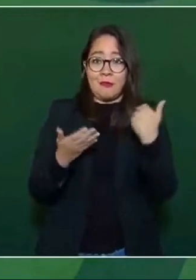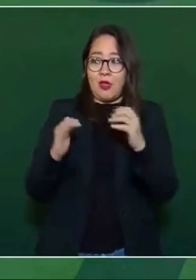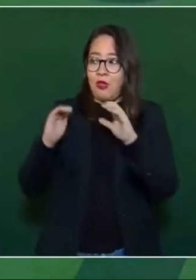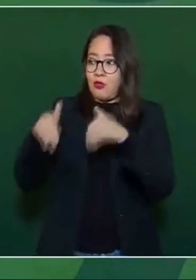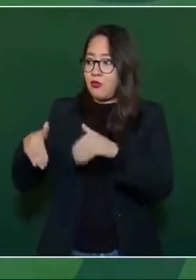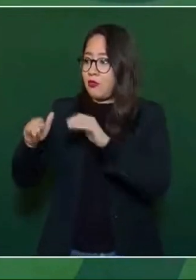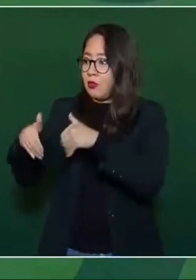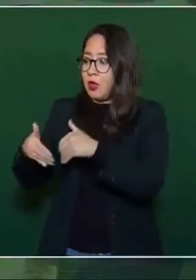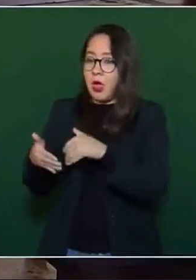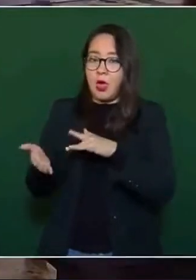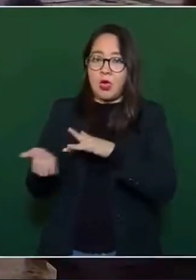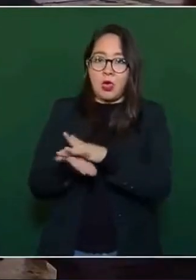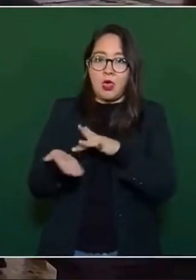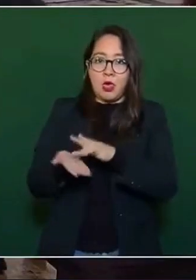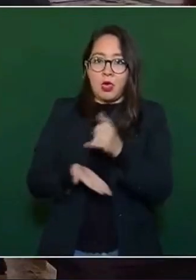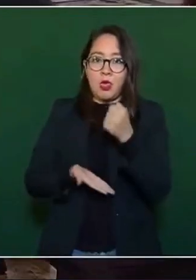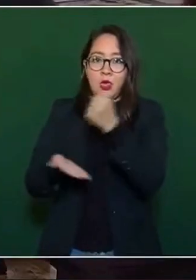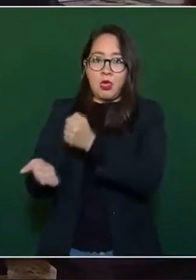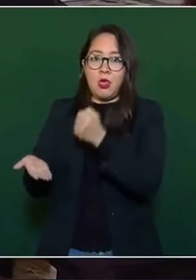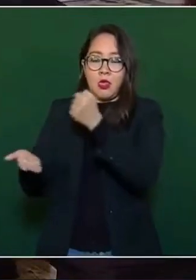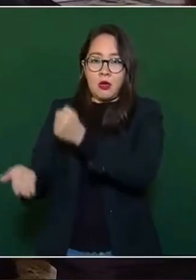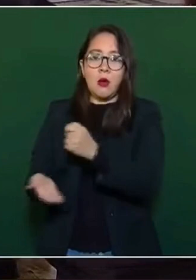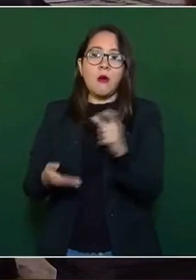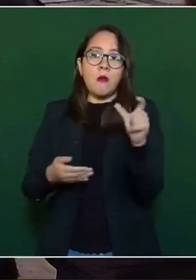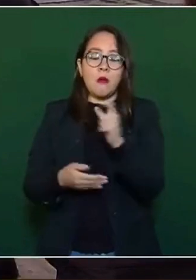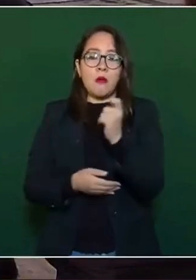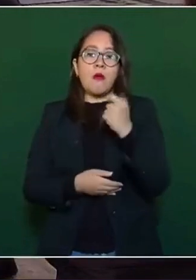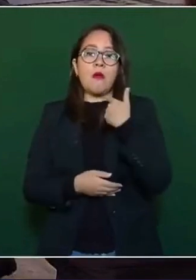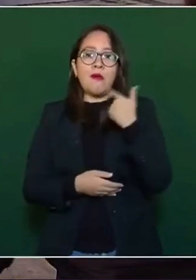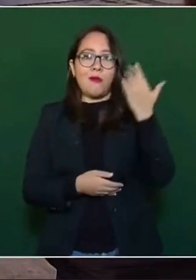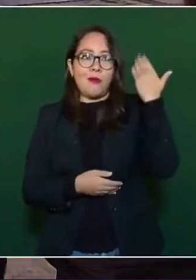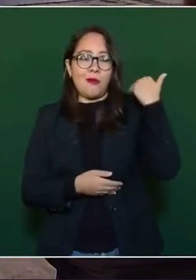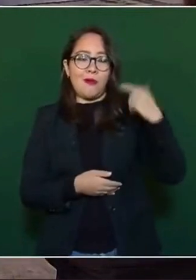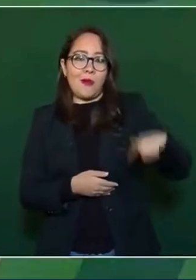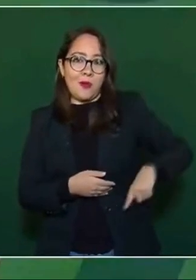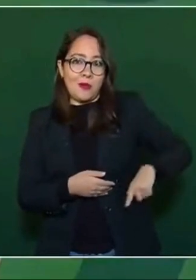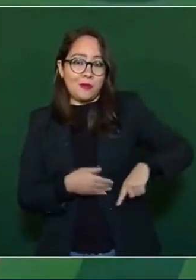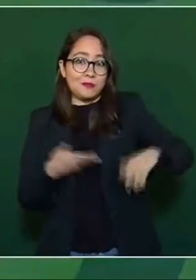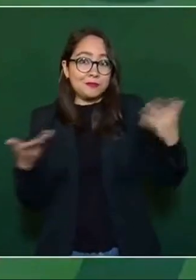subsidios durante el periodo neoliberal. ¿Dónde está?